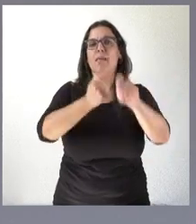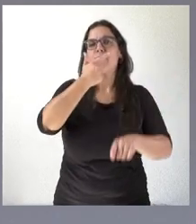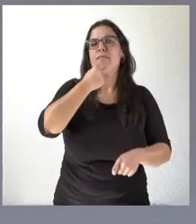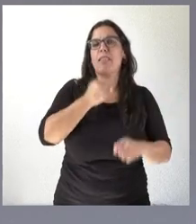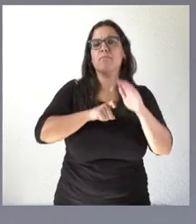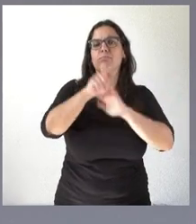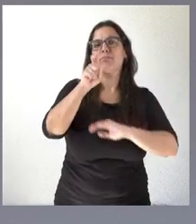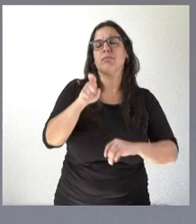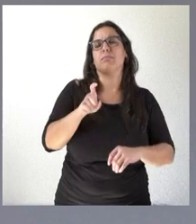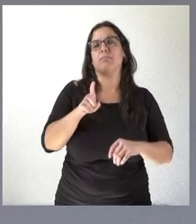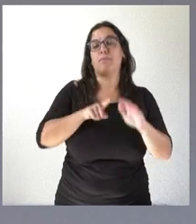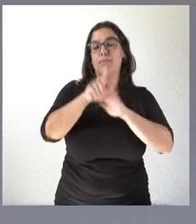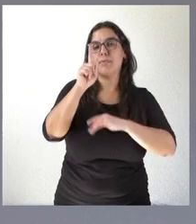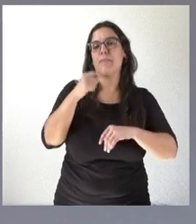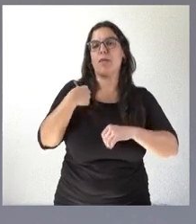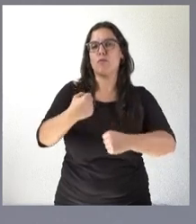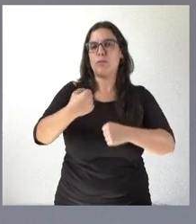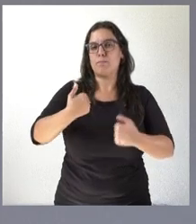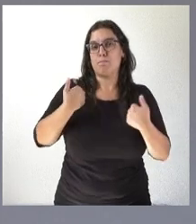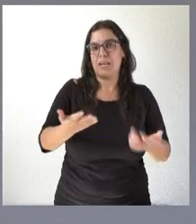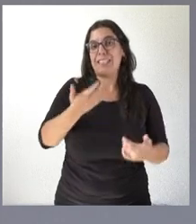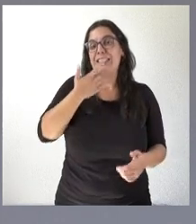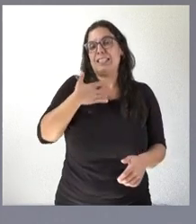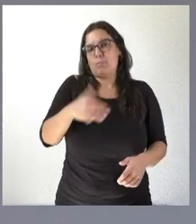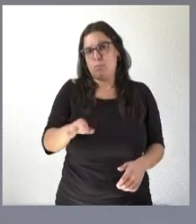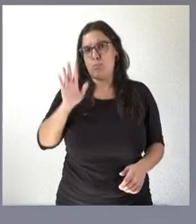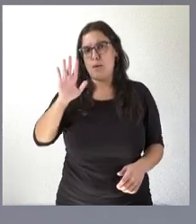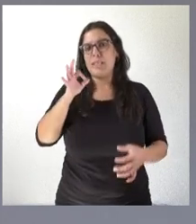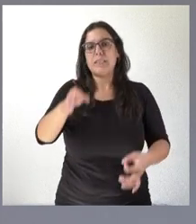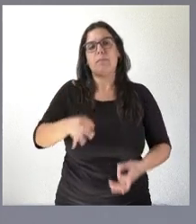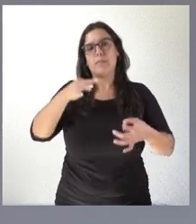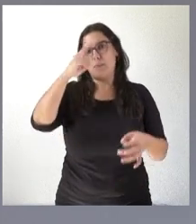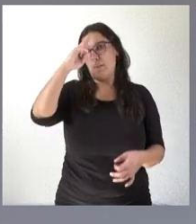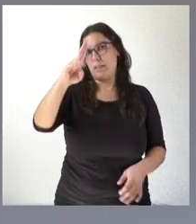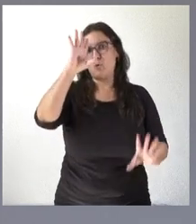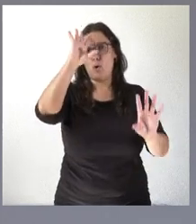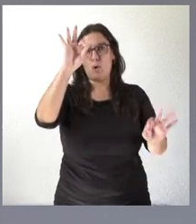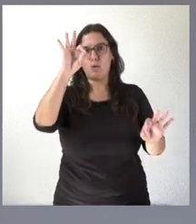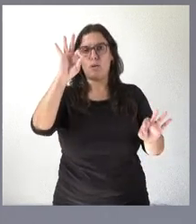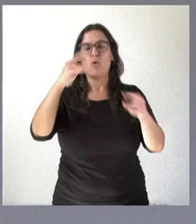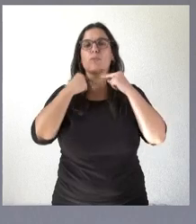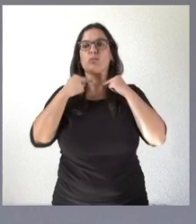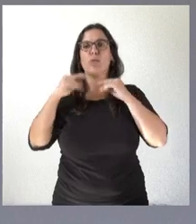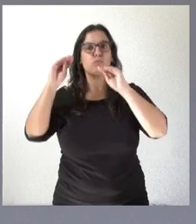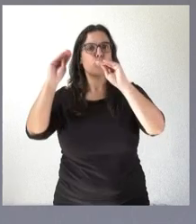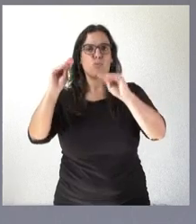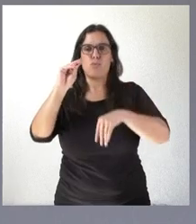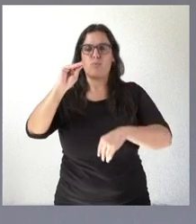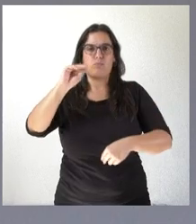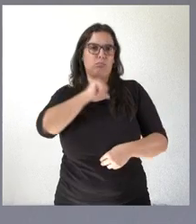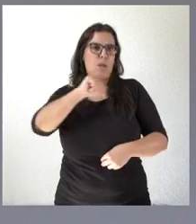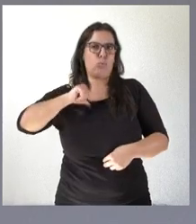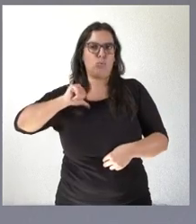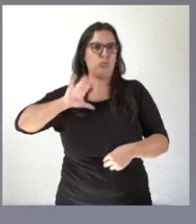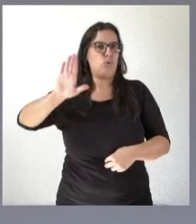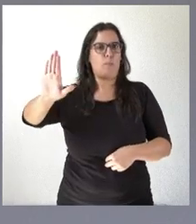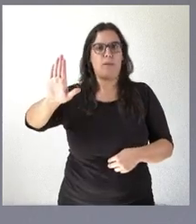unos SAN más potentes si caben siempre respetando la autonomía que corresponde a las diputaciones provinciales en aras a este